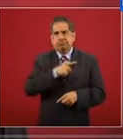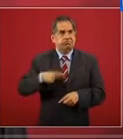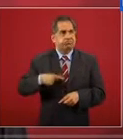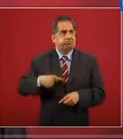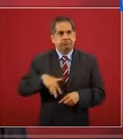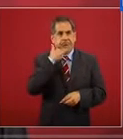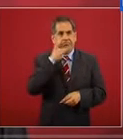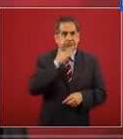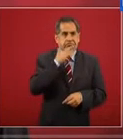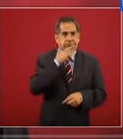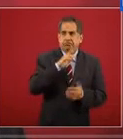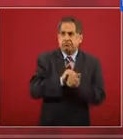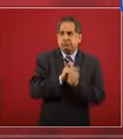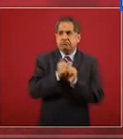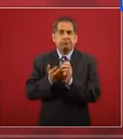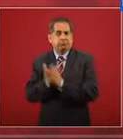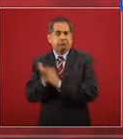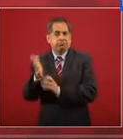que que